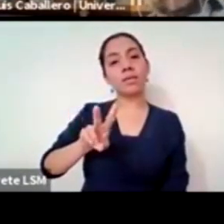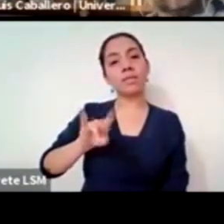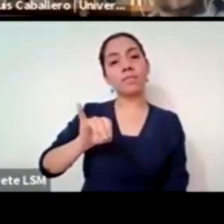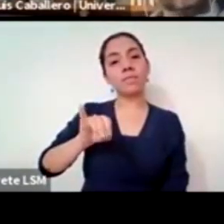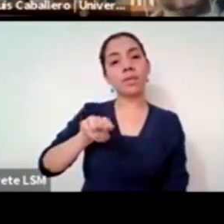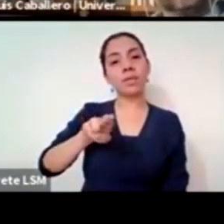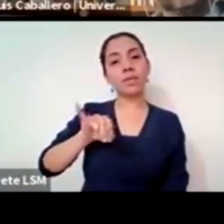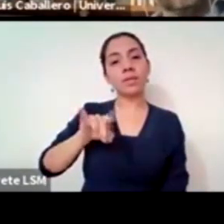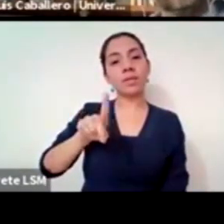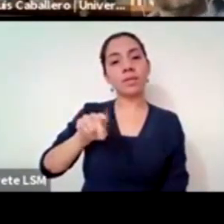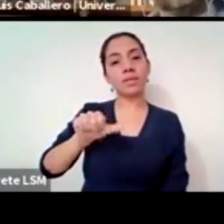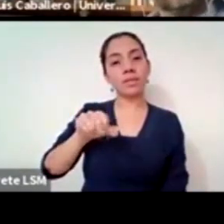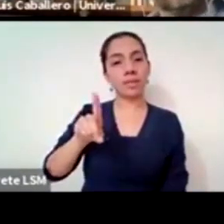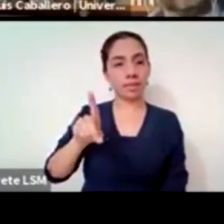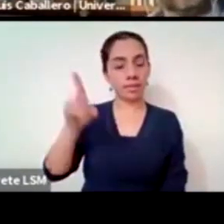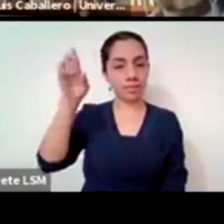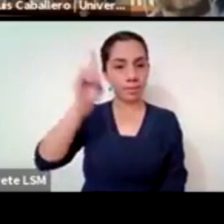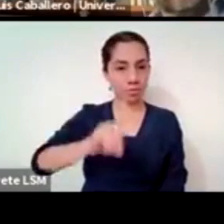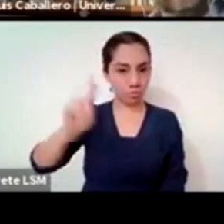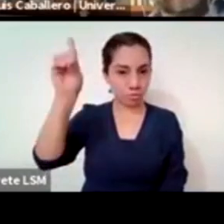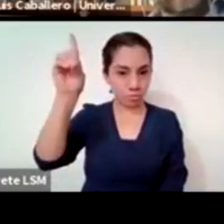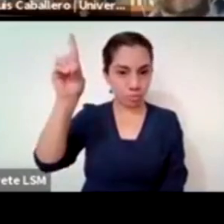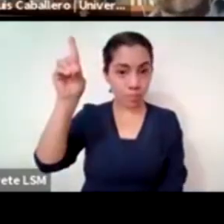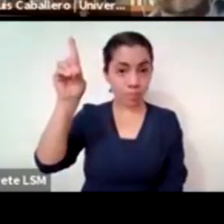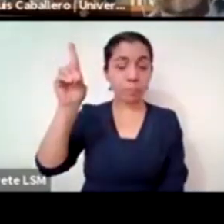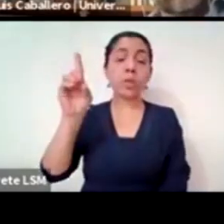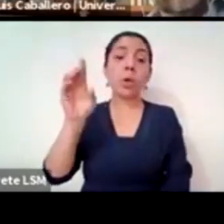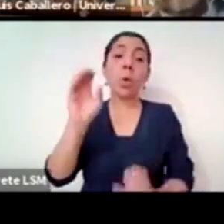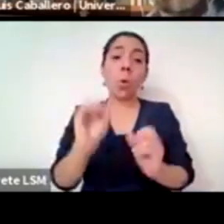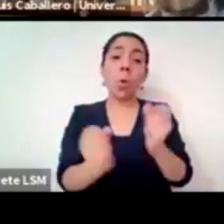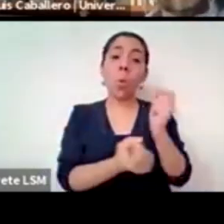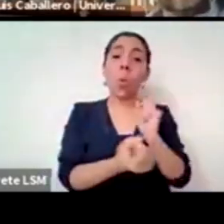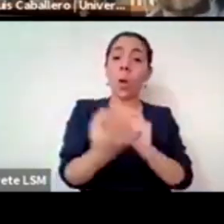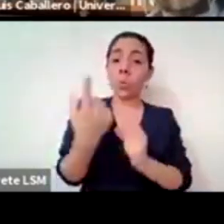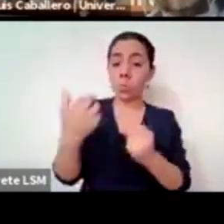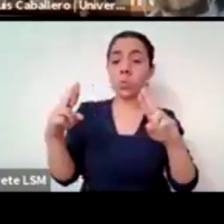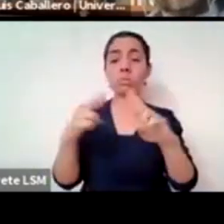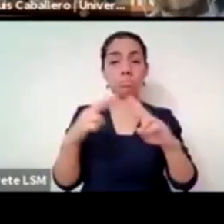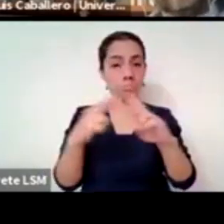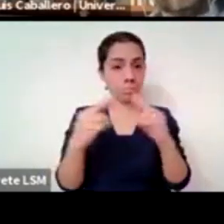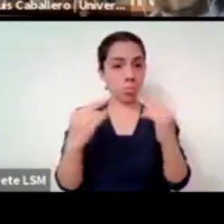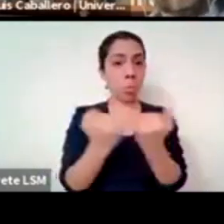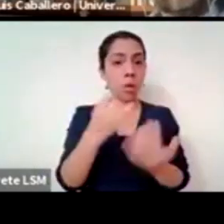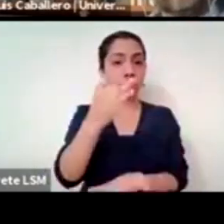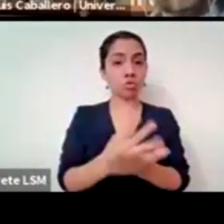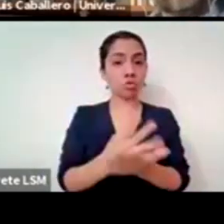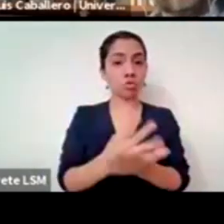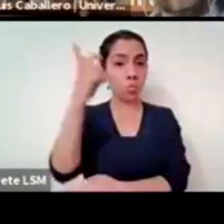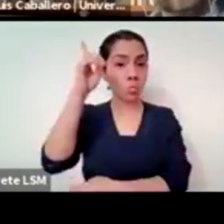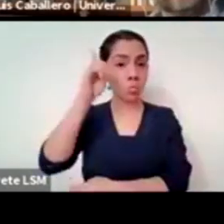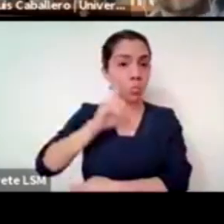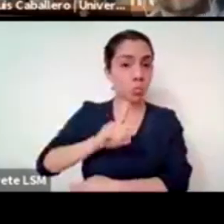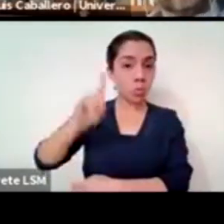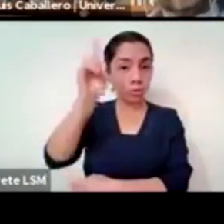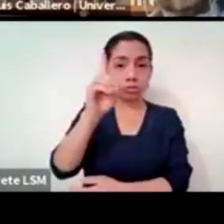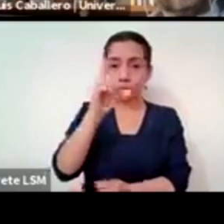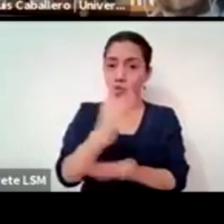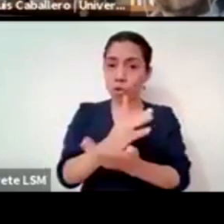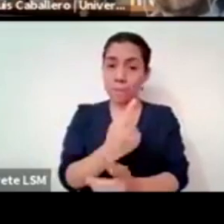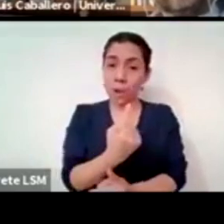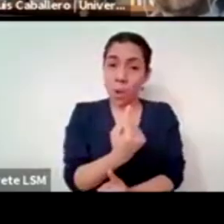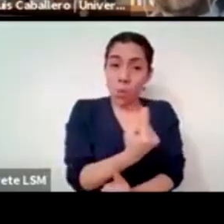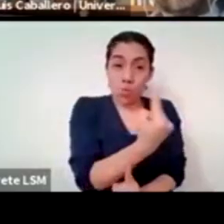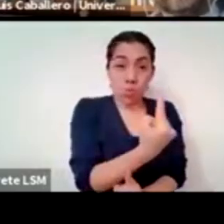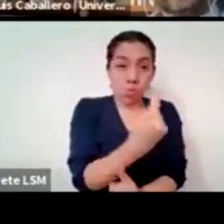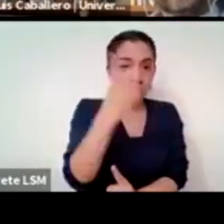en las religiones monoteístas donde no existe más que un solo